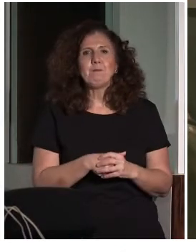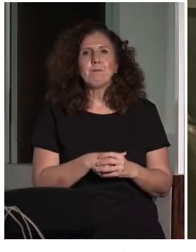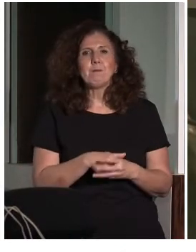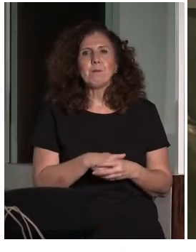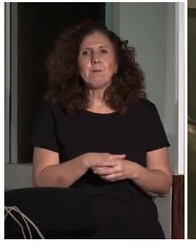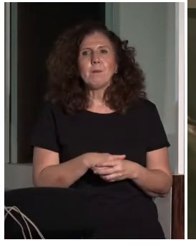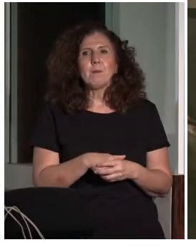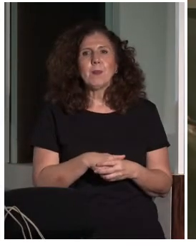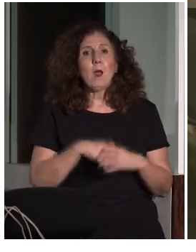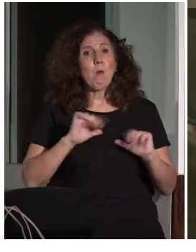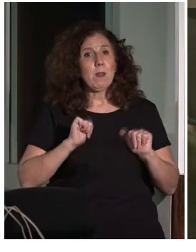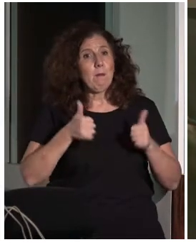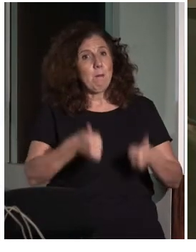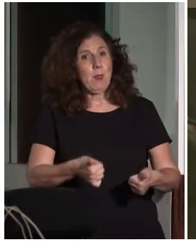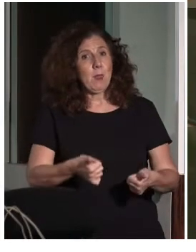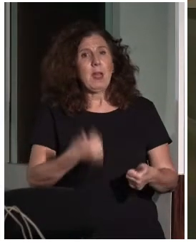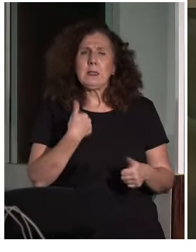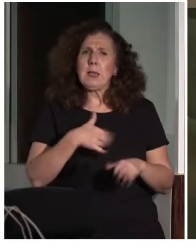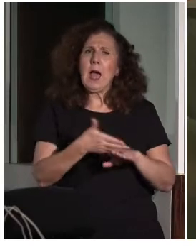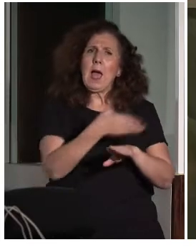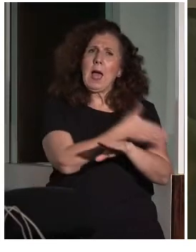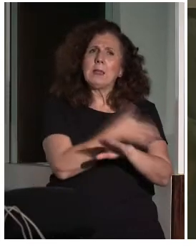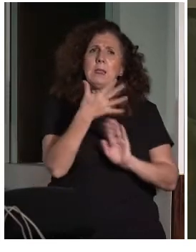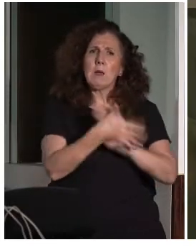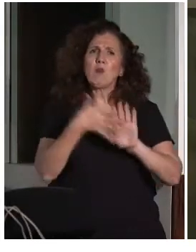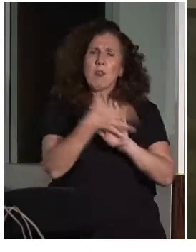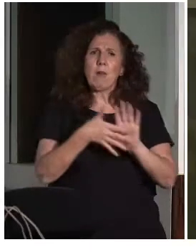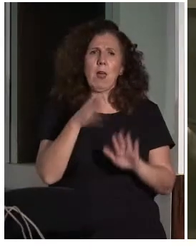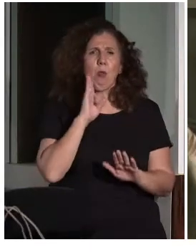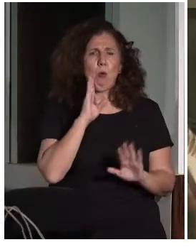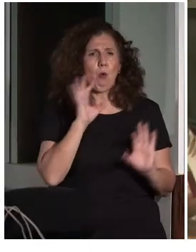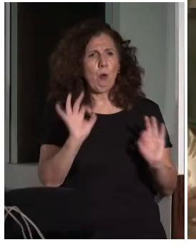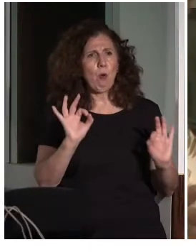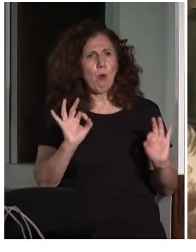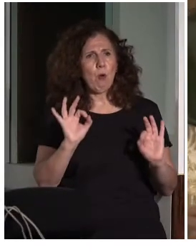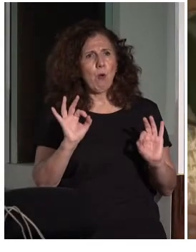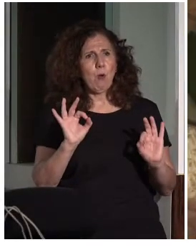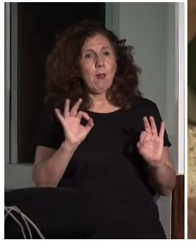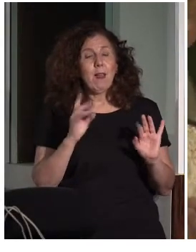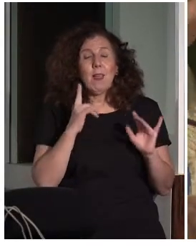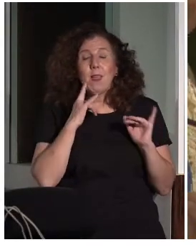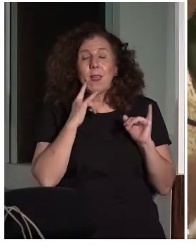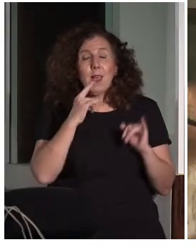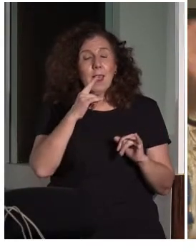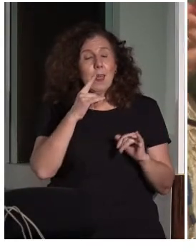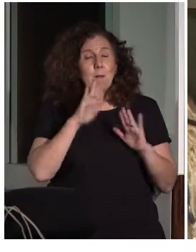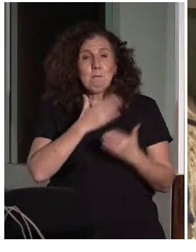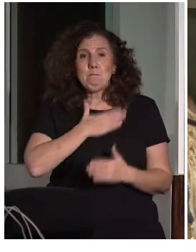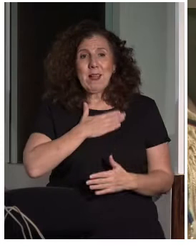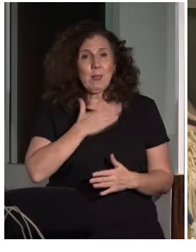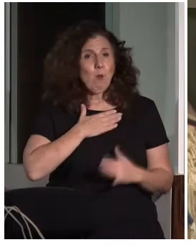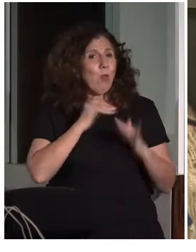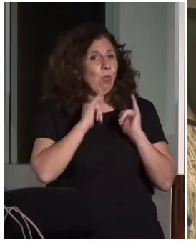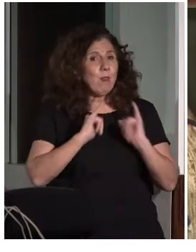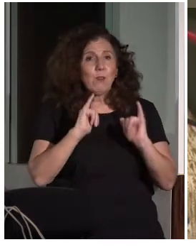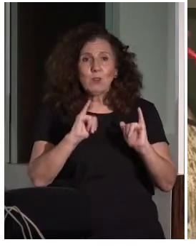comienzo un poco. Ya se ha hablado, no voy a repetir que el disfrute del patrimonio es un derecho. No voy